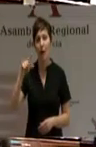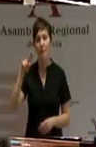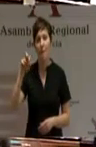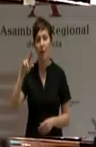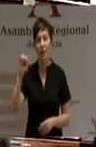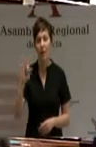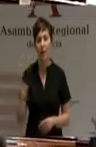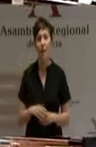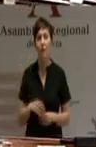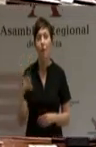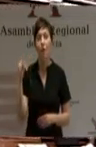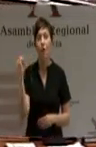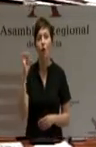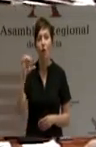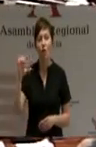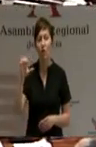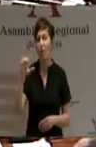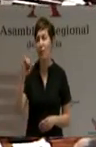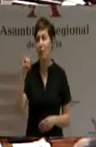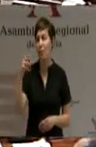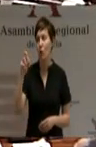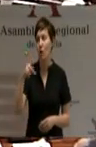Iborra Ibáñez José. Sí.